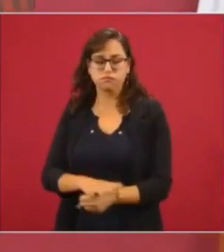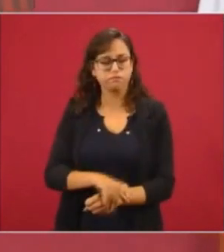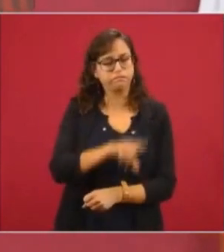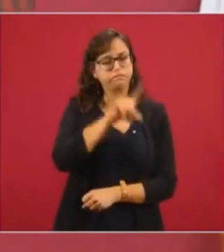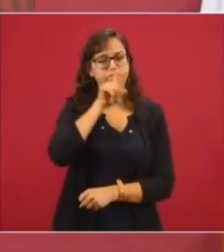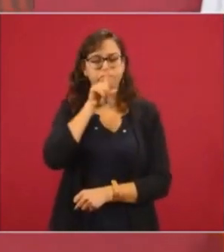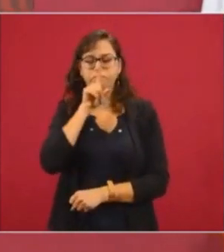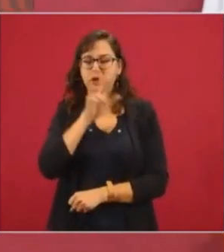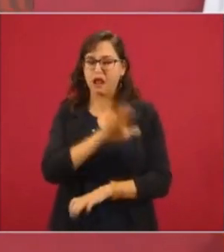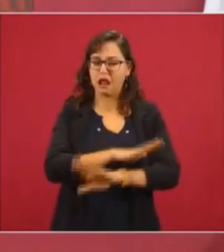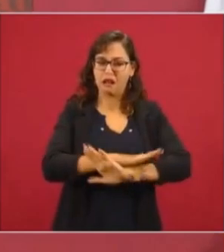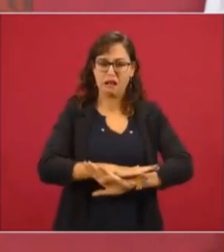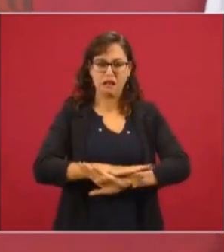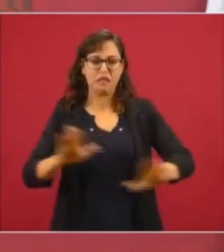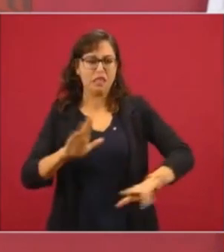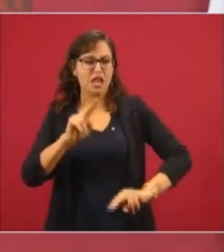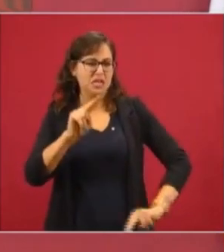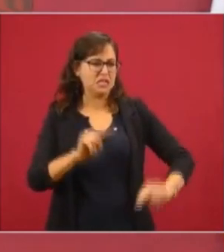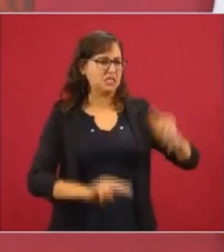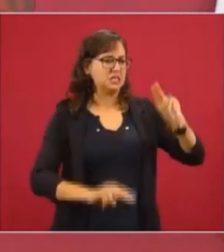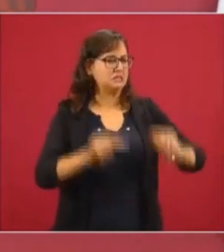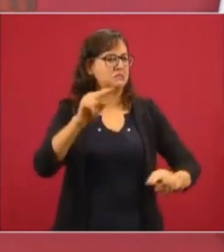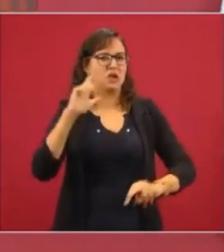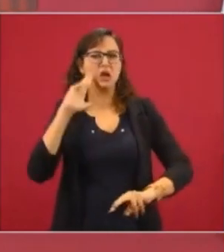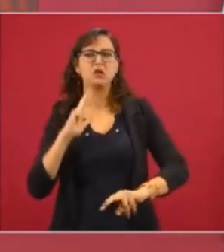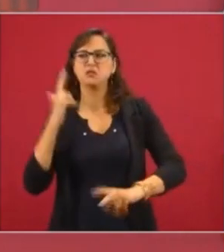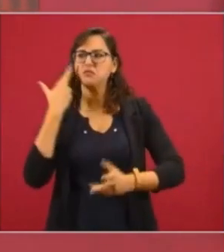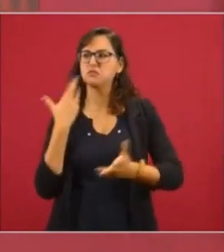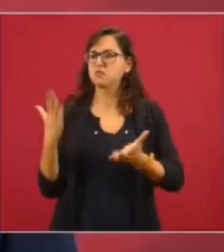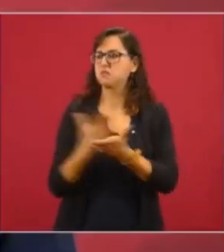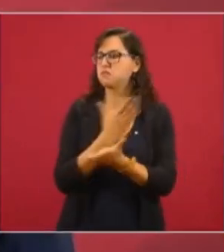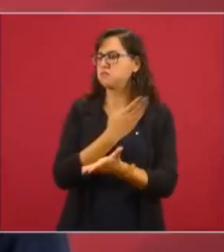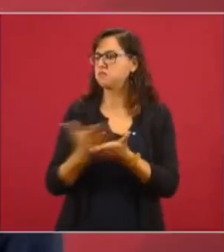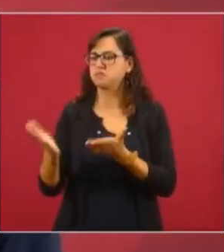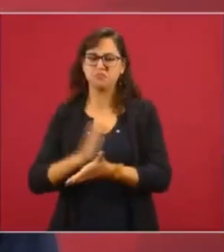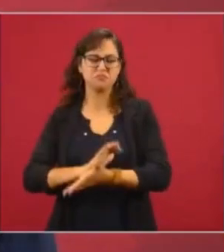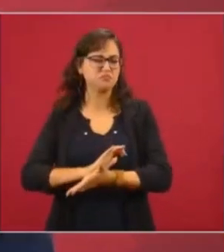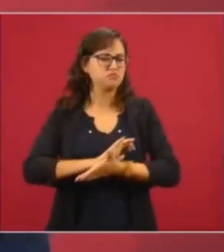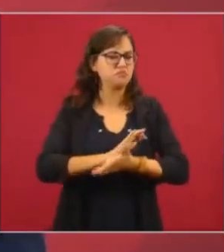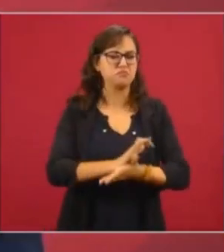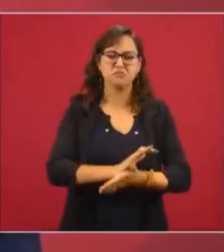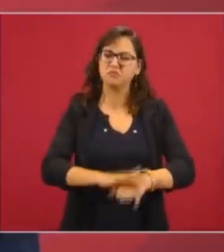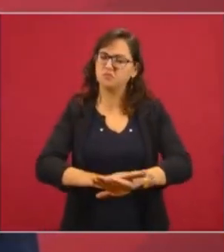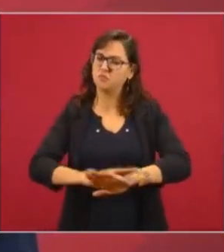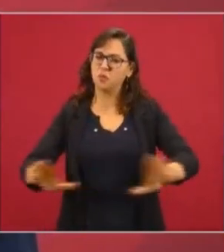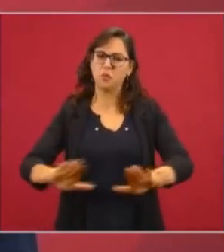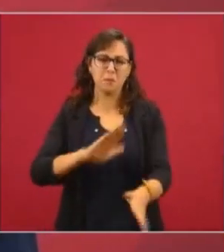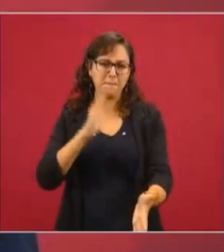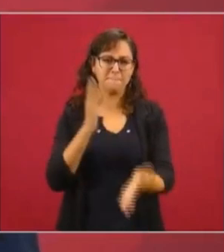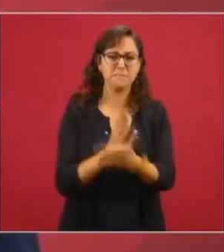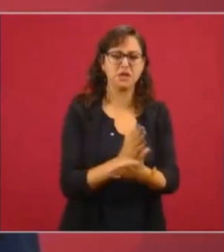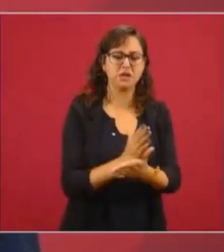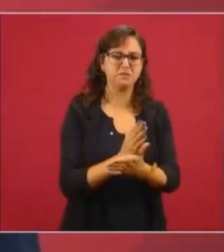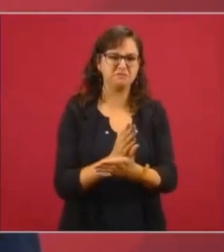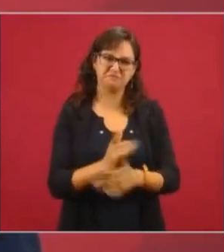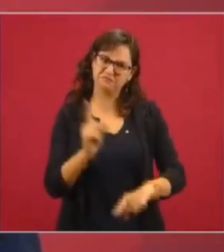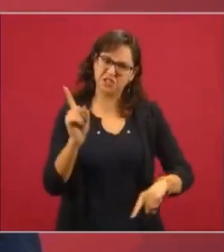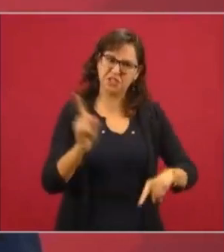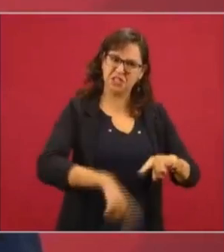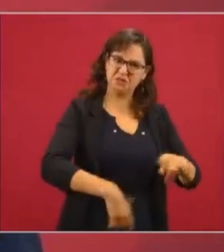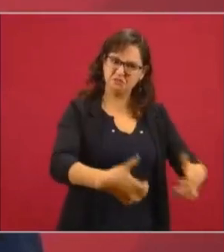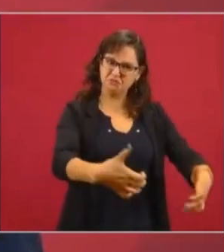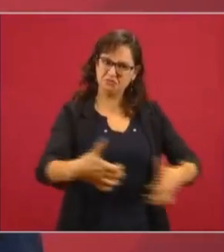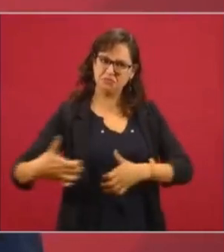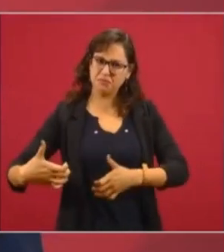clasismo, el racismo, la discriminación, nunca más el despojo en